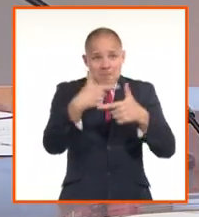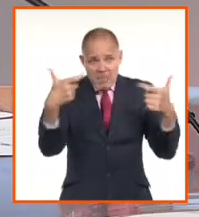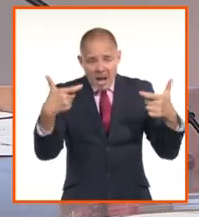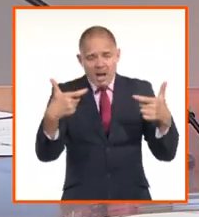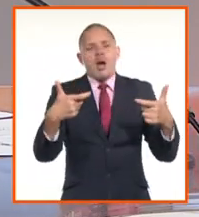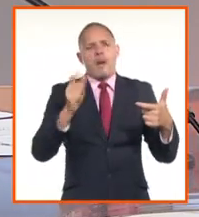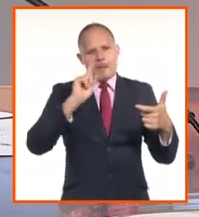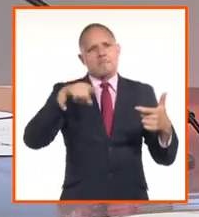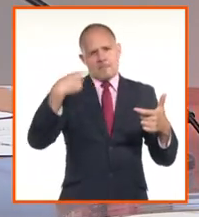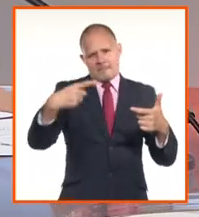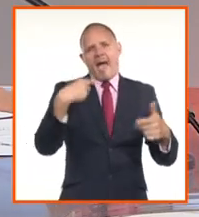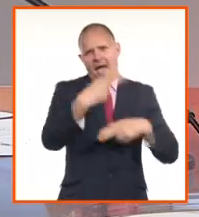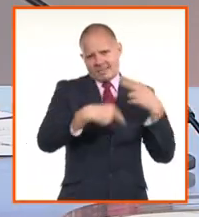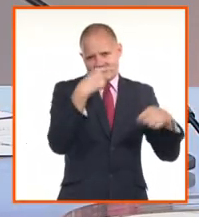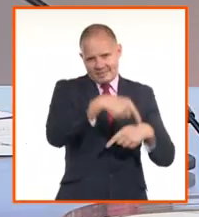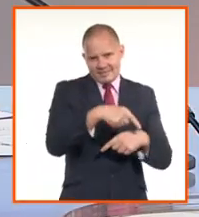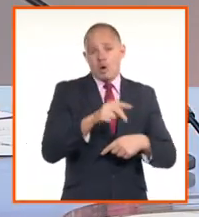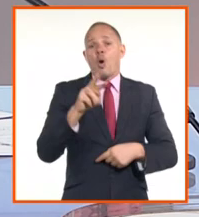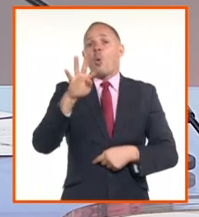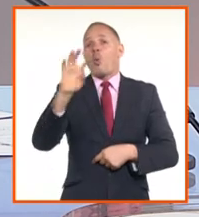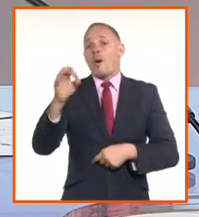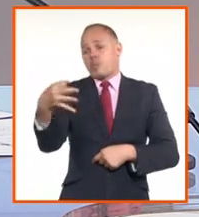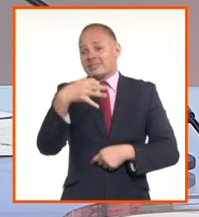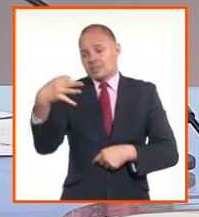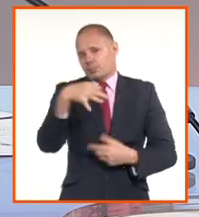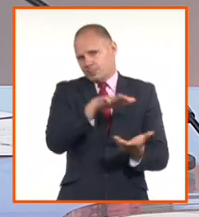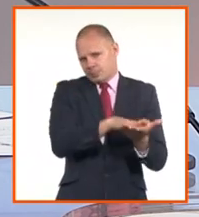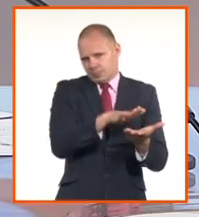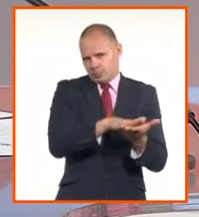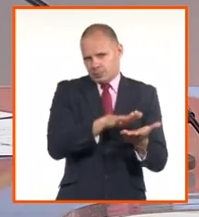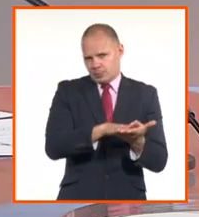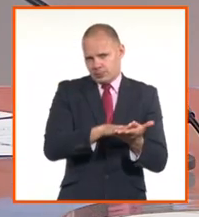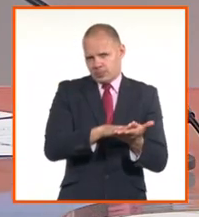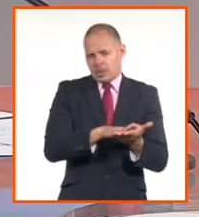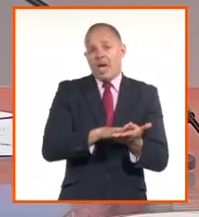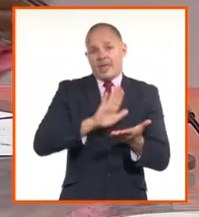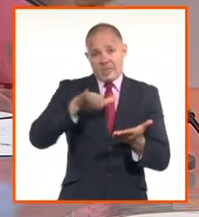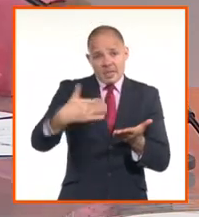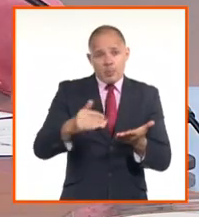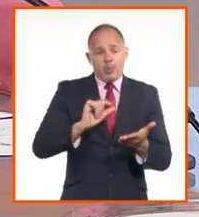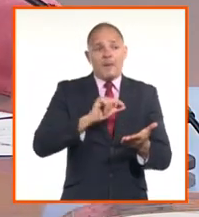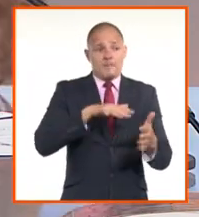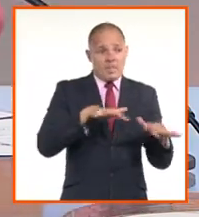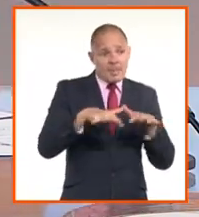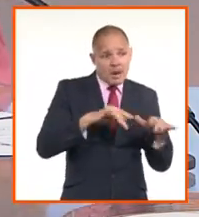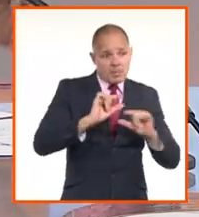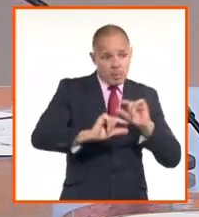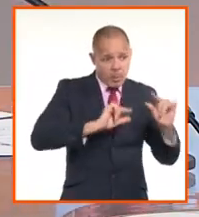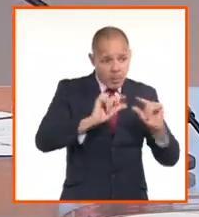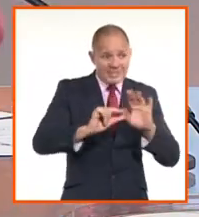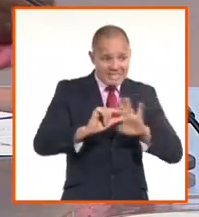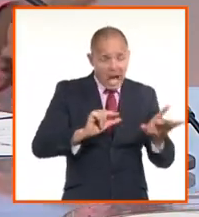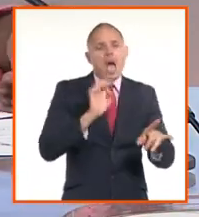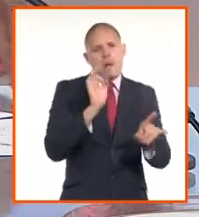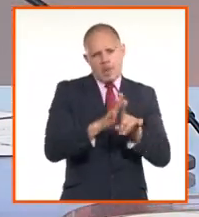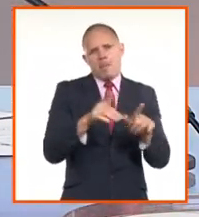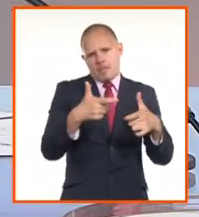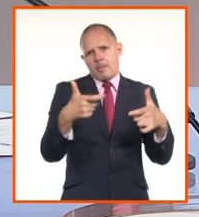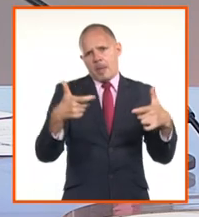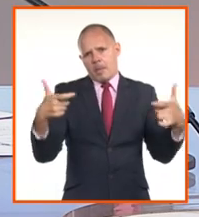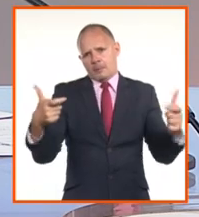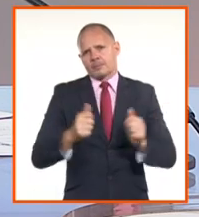la demanda lo vaya requiriendo, se van a ir creando las condiciones para que puedan también en todo el país irse